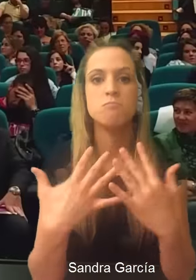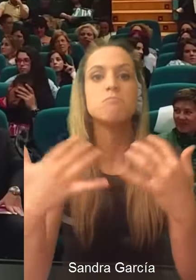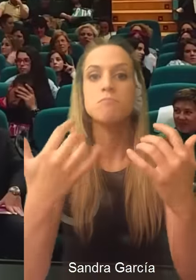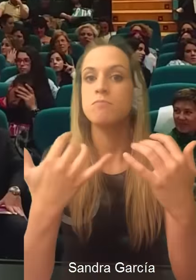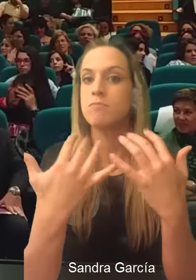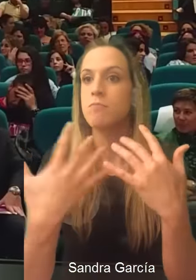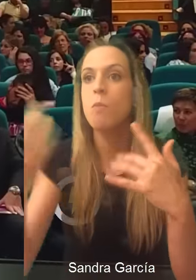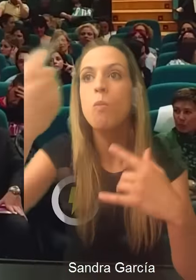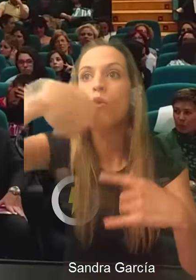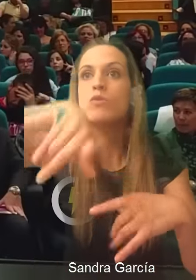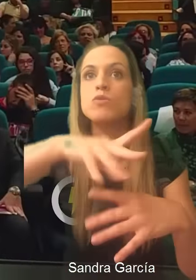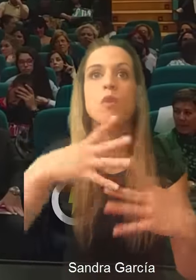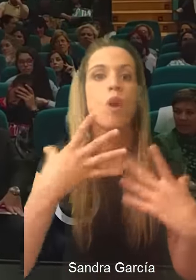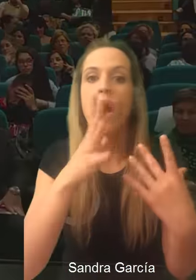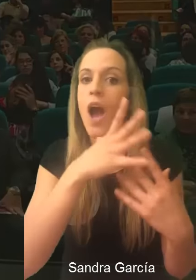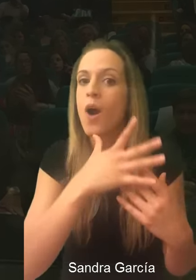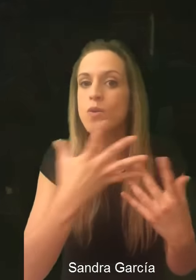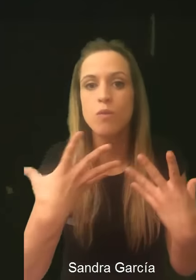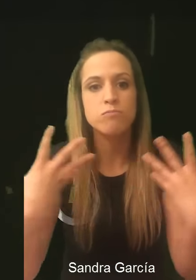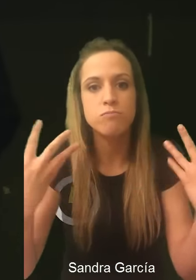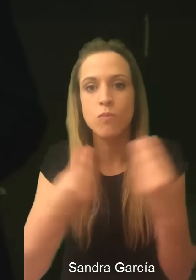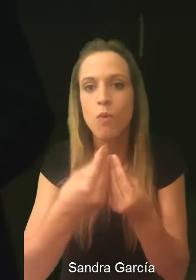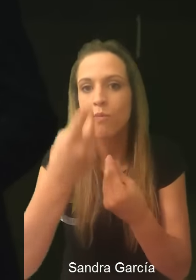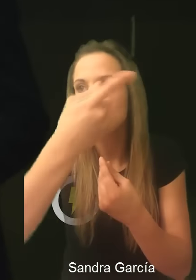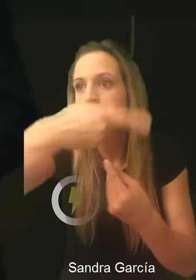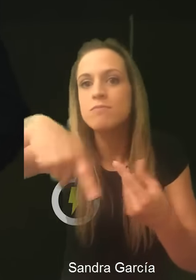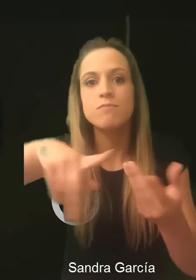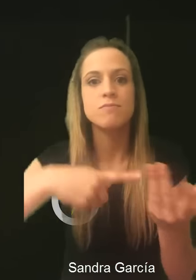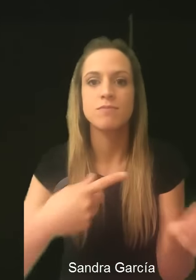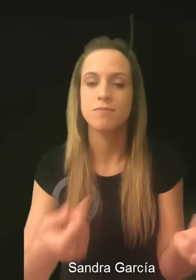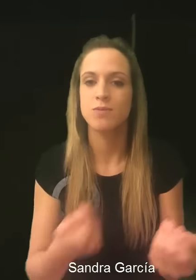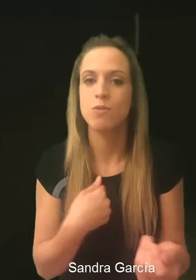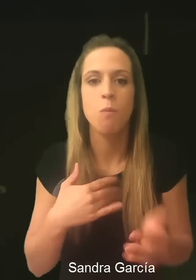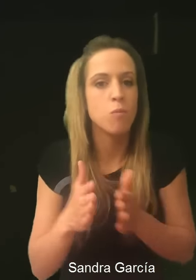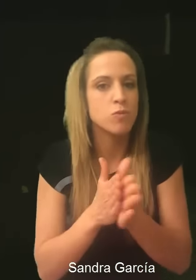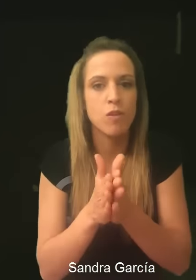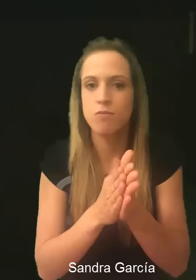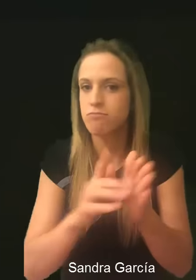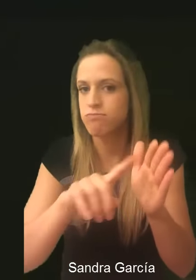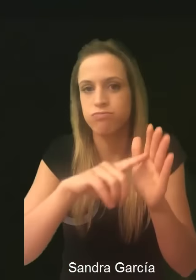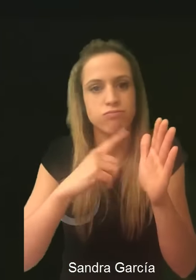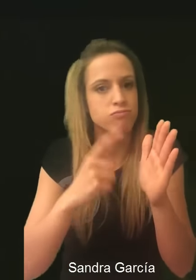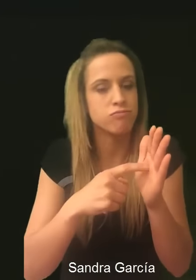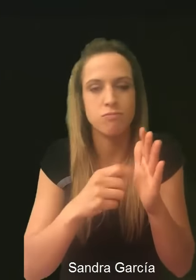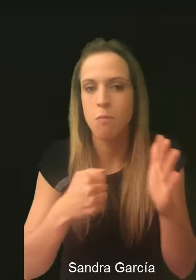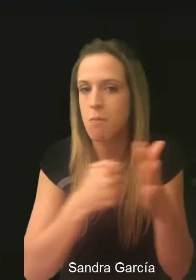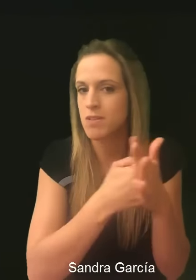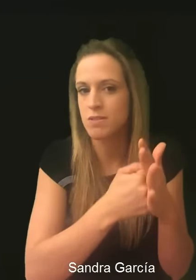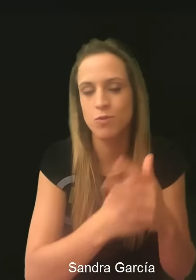expresión, pero aquí estoy con ellos y la verdad a tope motivado, pero completamente.